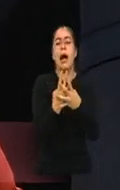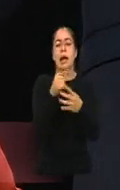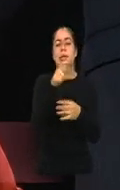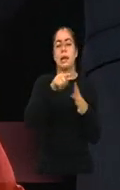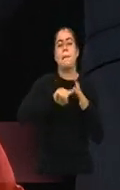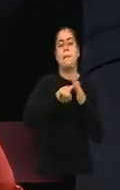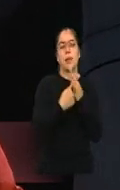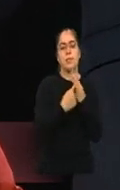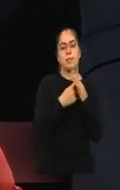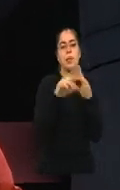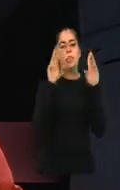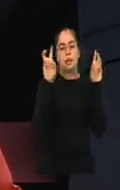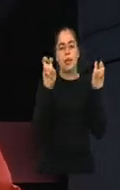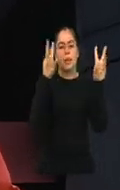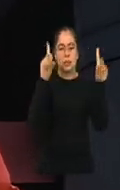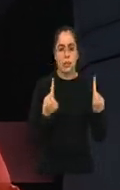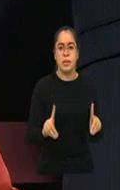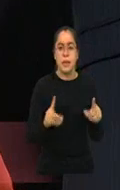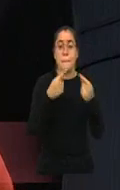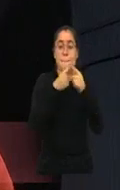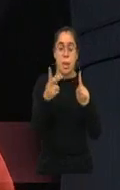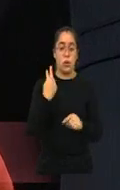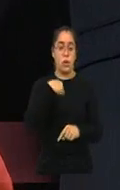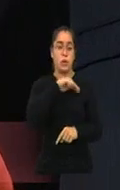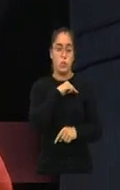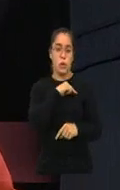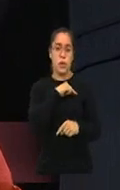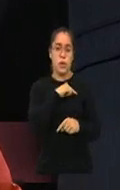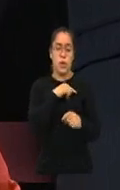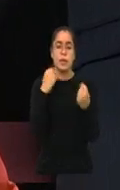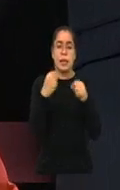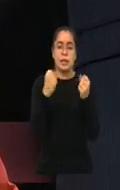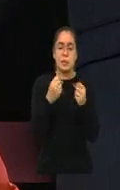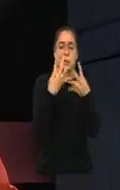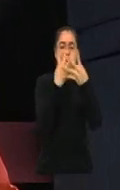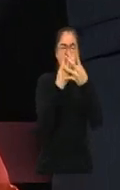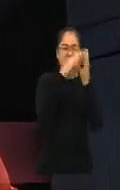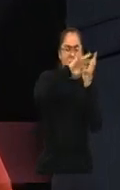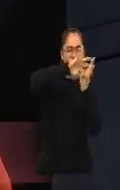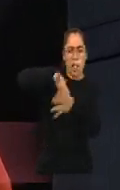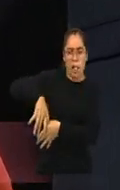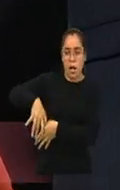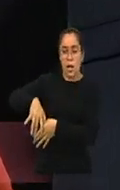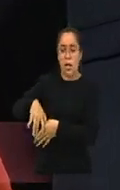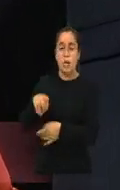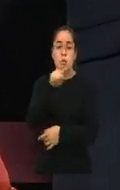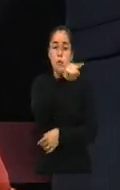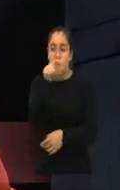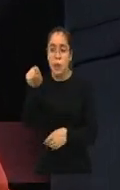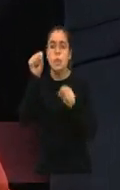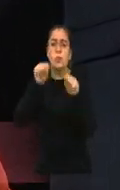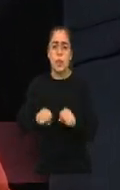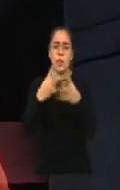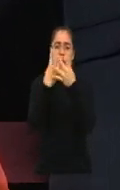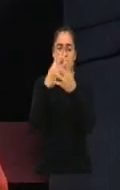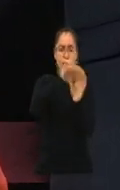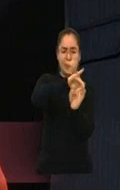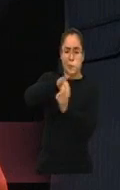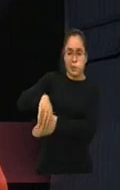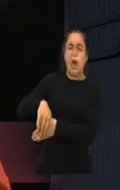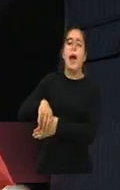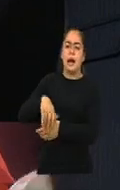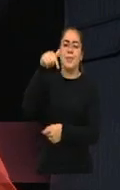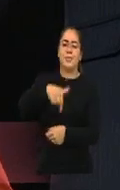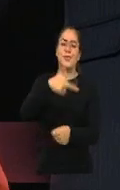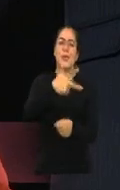Pero si nosotros nos encargamos de derribar esas barreras, si ustedes se encargan de derribar esas barreras, Guatemala va a ser no solo